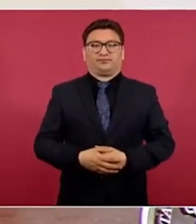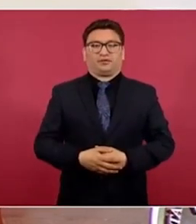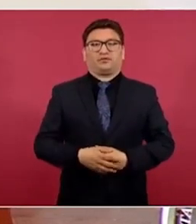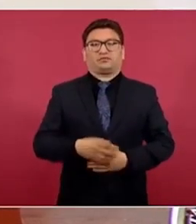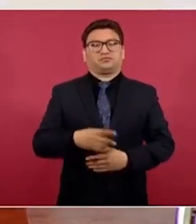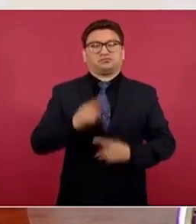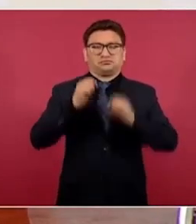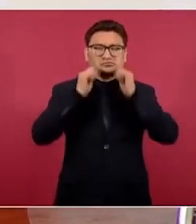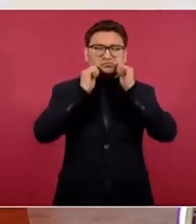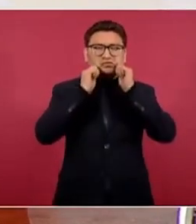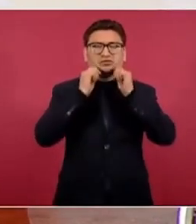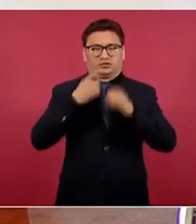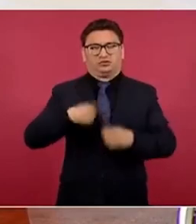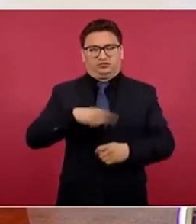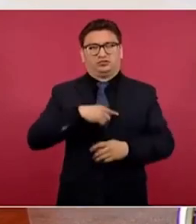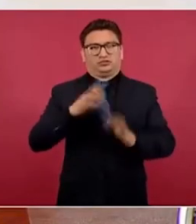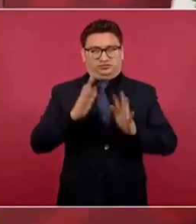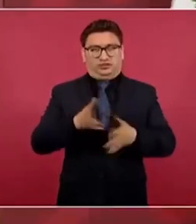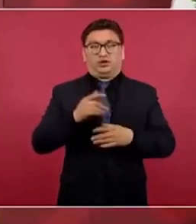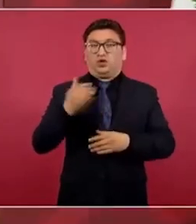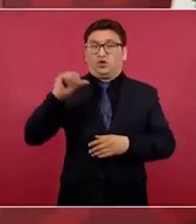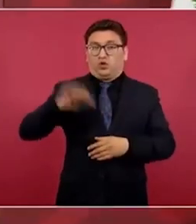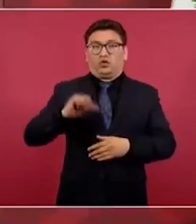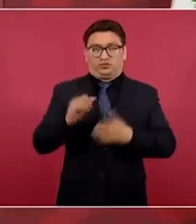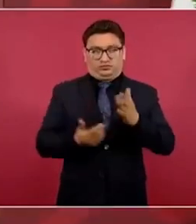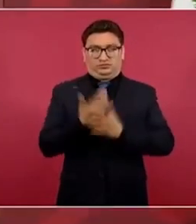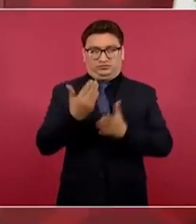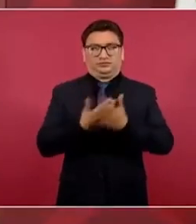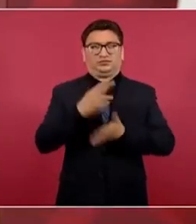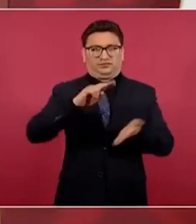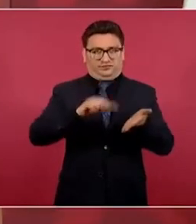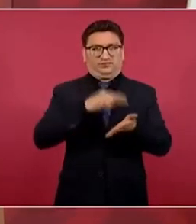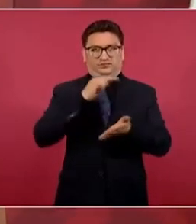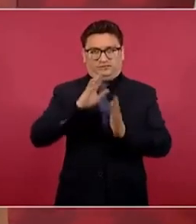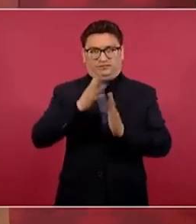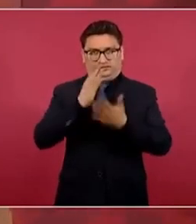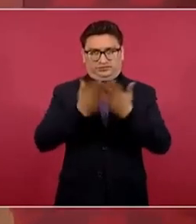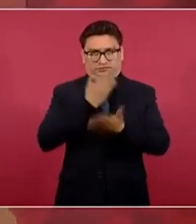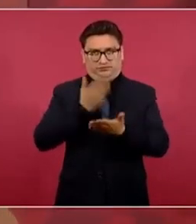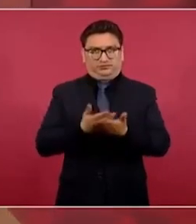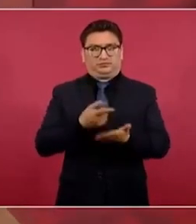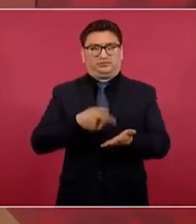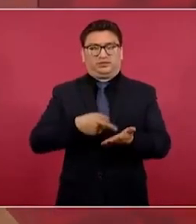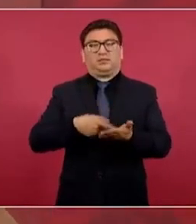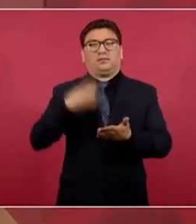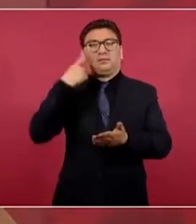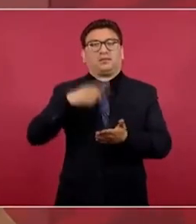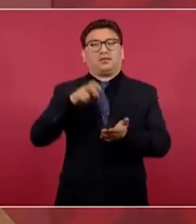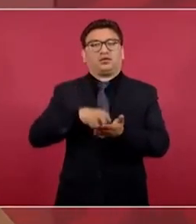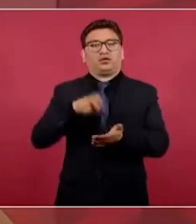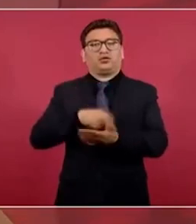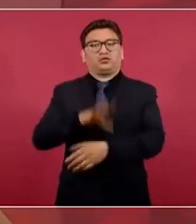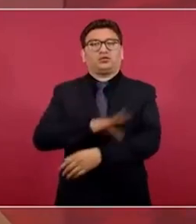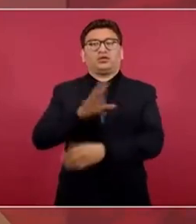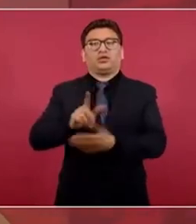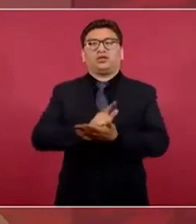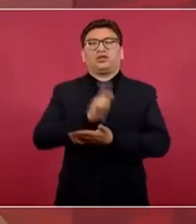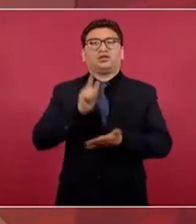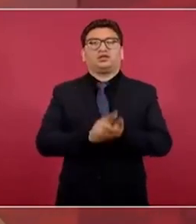ya tenemos, acabo de firmar hoy en la mañana la iniciativa de reforma a la ley